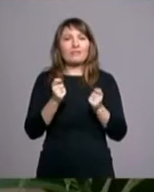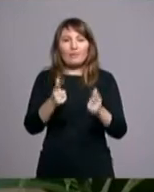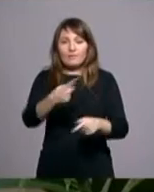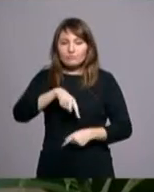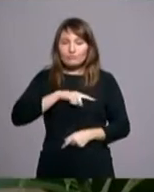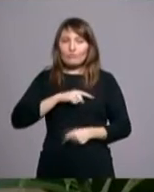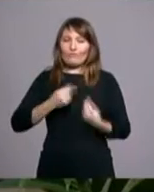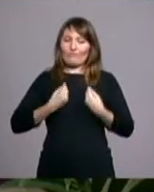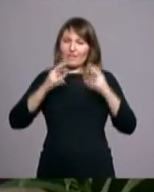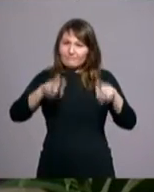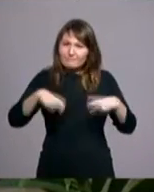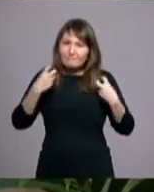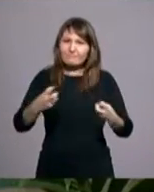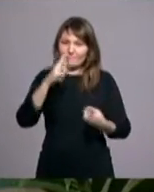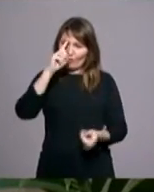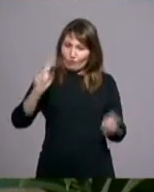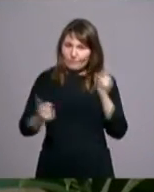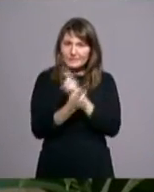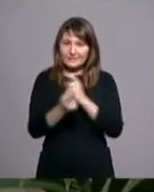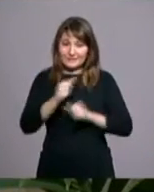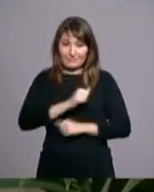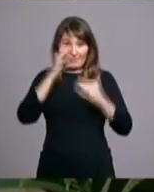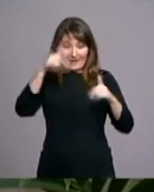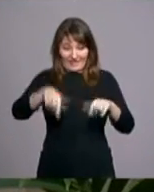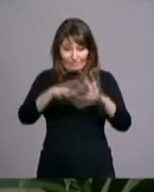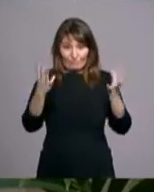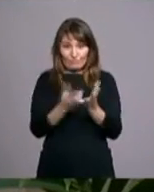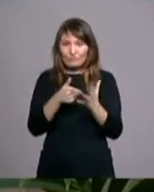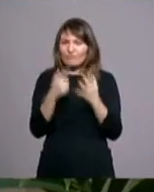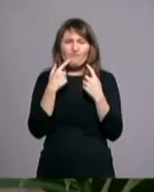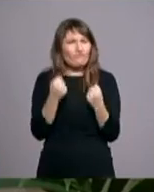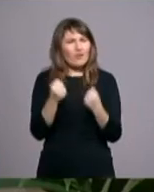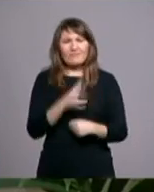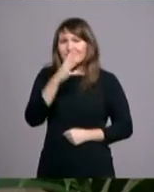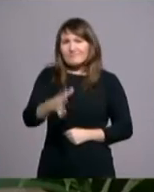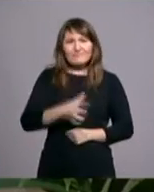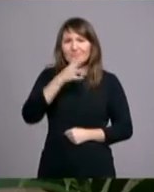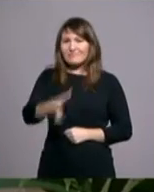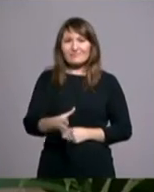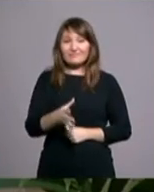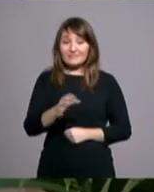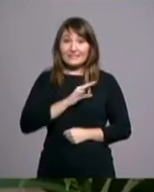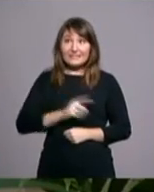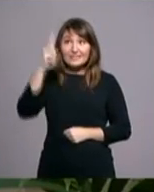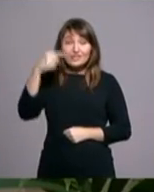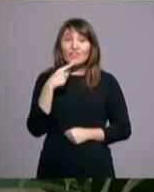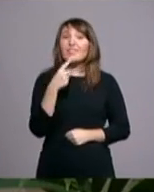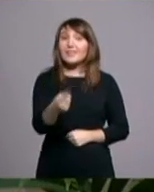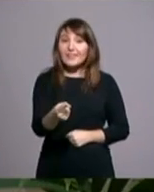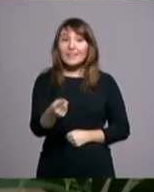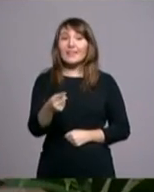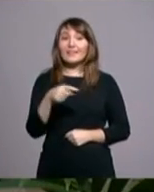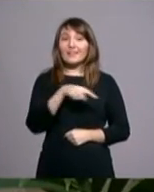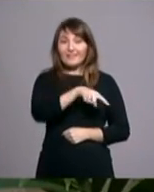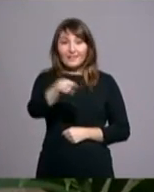convertirnos, para mantener la esperanza en este mundo, tiene una fuerza extraordinaria. Cuando el Señor nos dice que